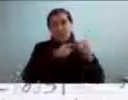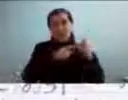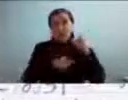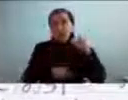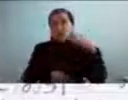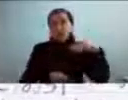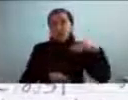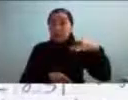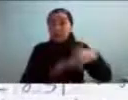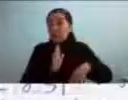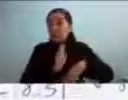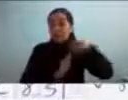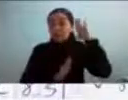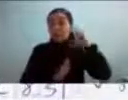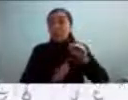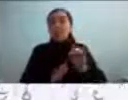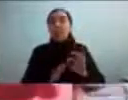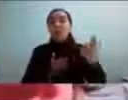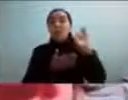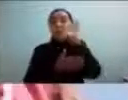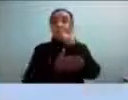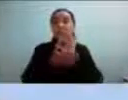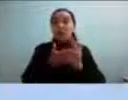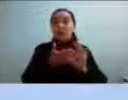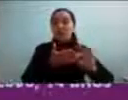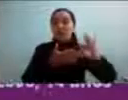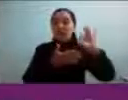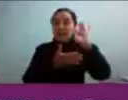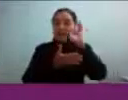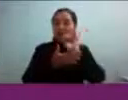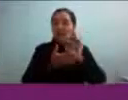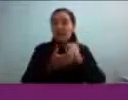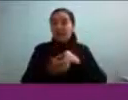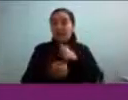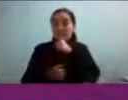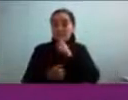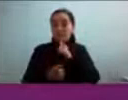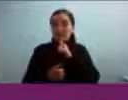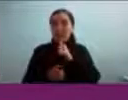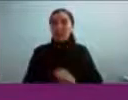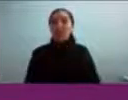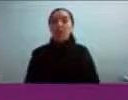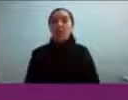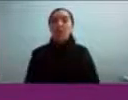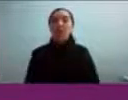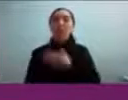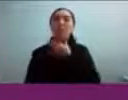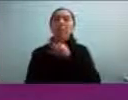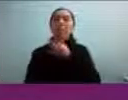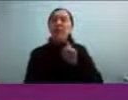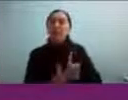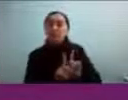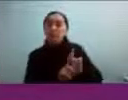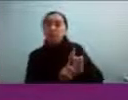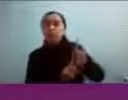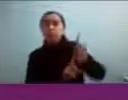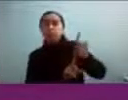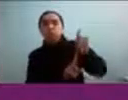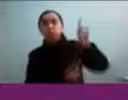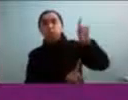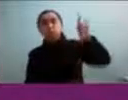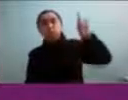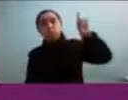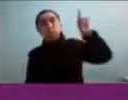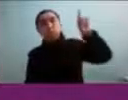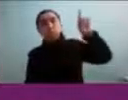lo que me pasaba y lo que sentía. Me gustaba mucho estar en las alturas, en general siempre me subía